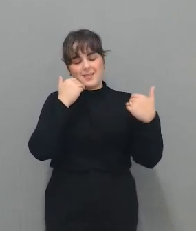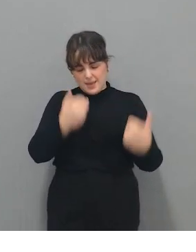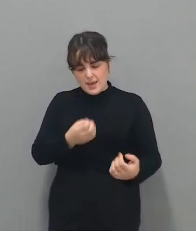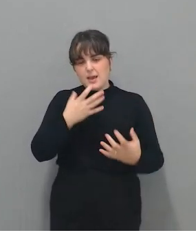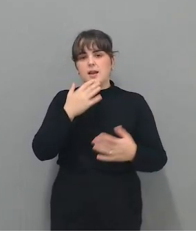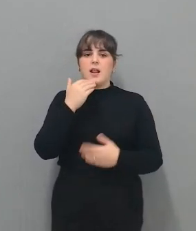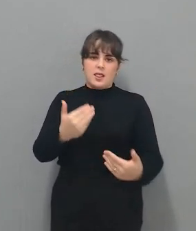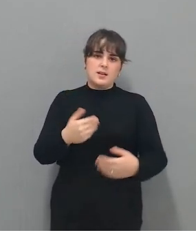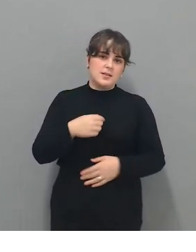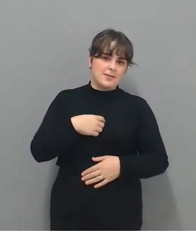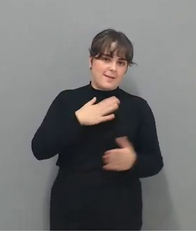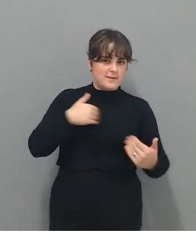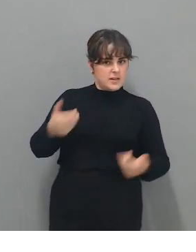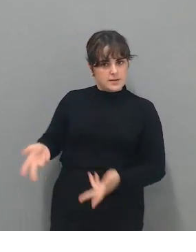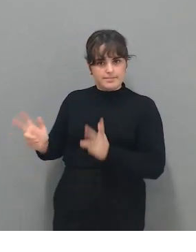cuando quieras. Vale, gracias.